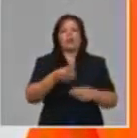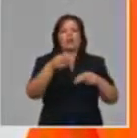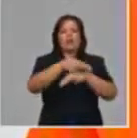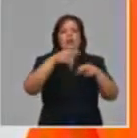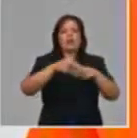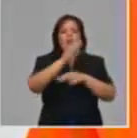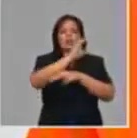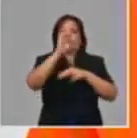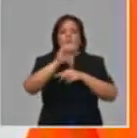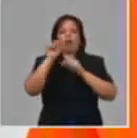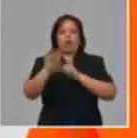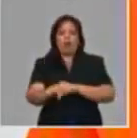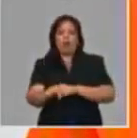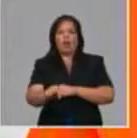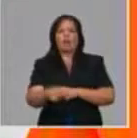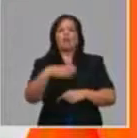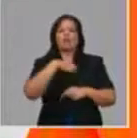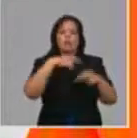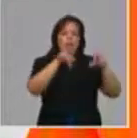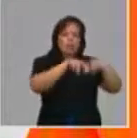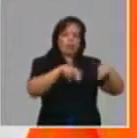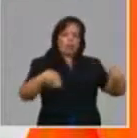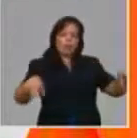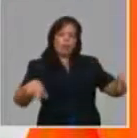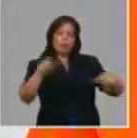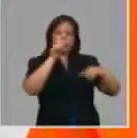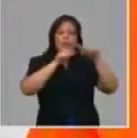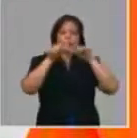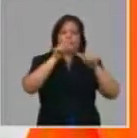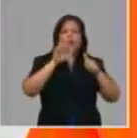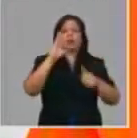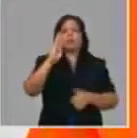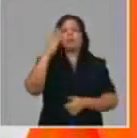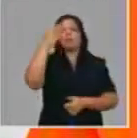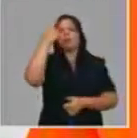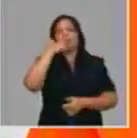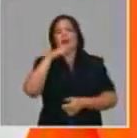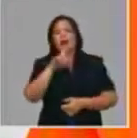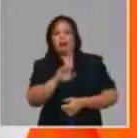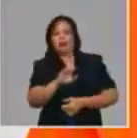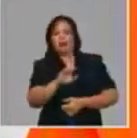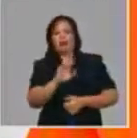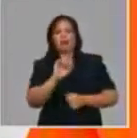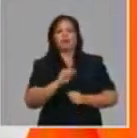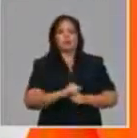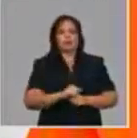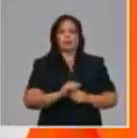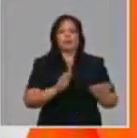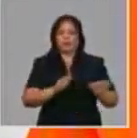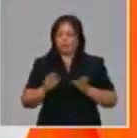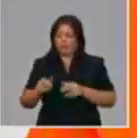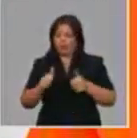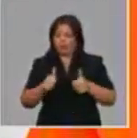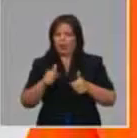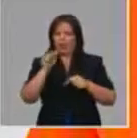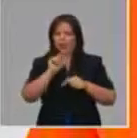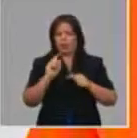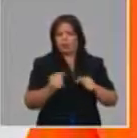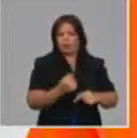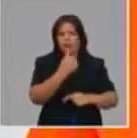primera y segunda fase solo funcionarán en la oferta de bebidas alcohólicas de